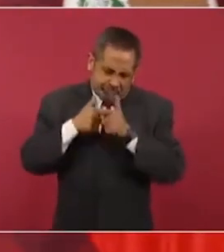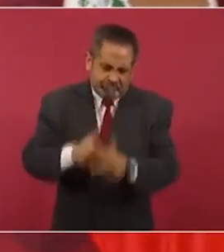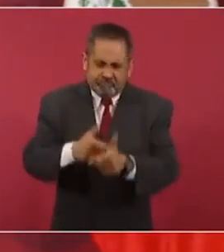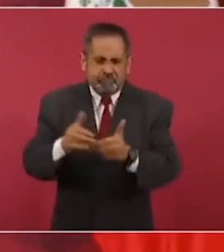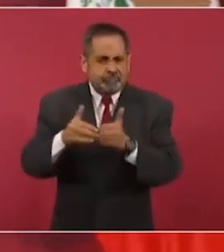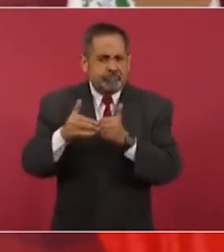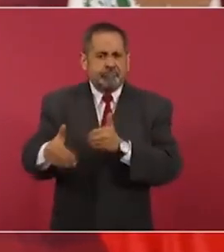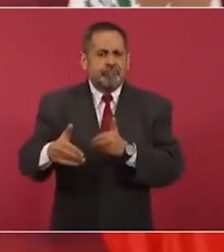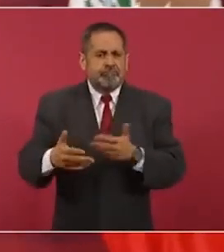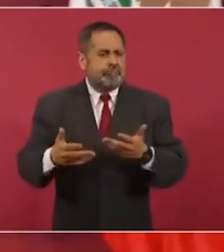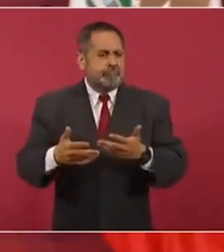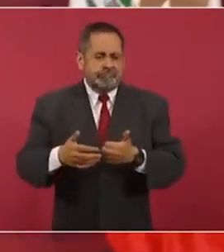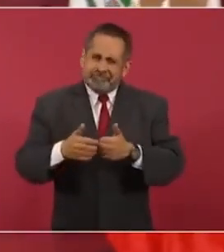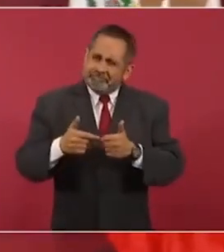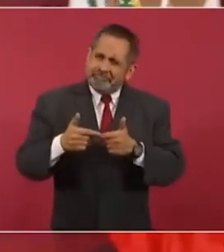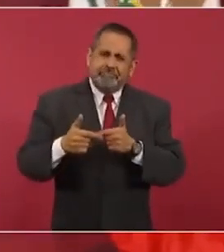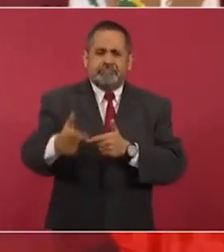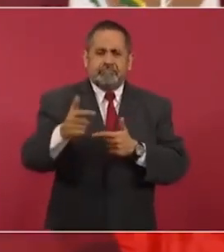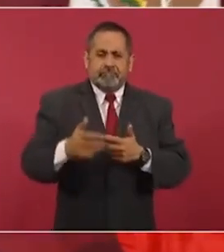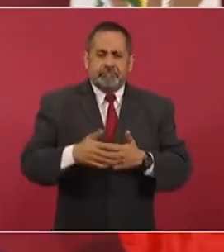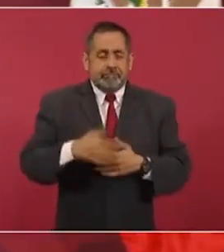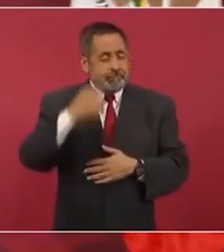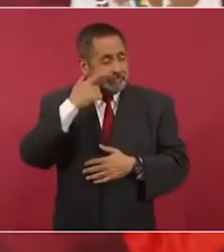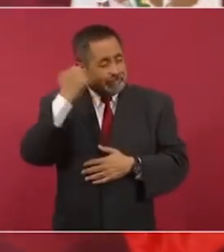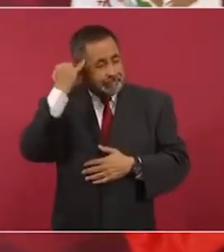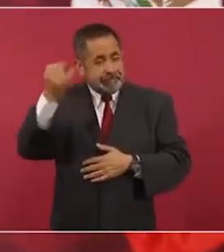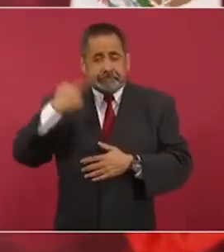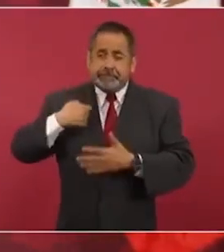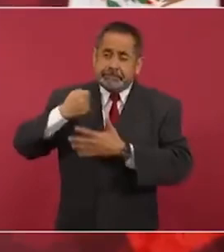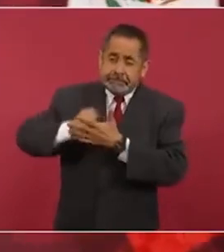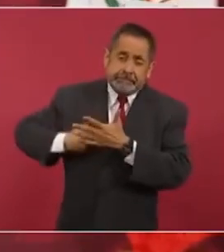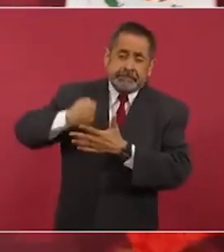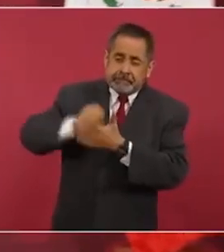imagínense tanto tiempo luchando